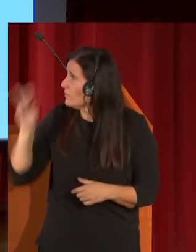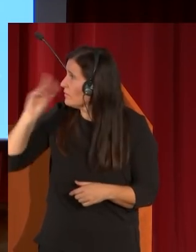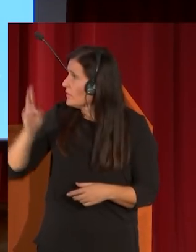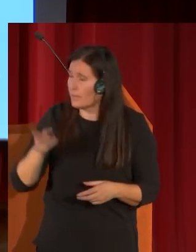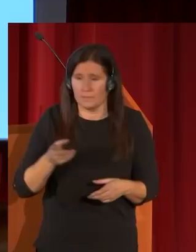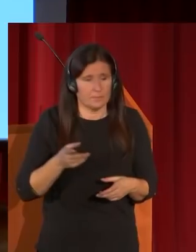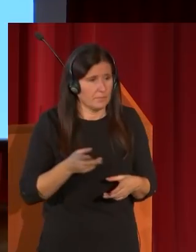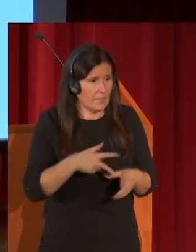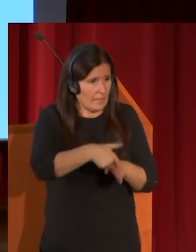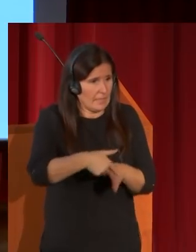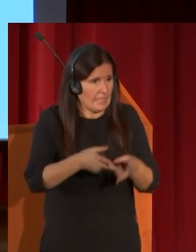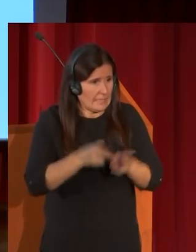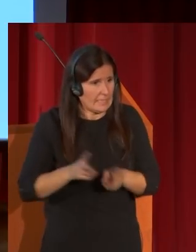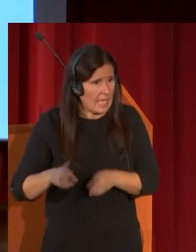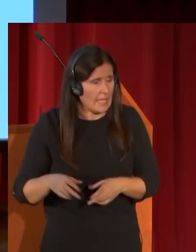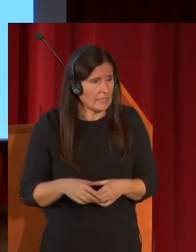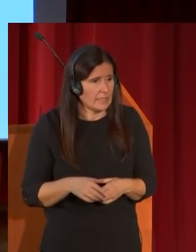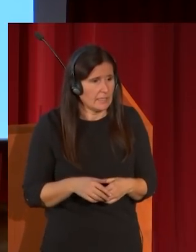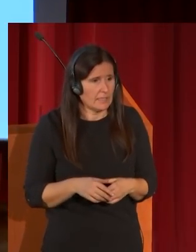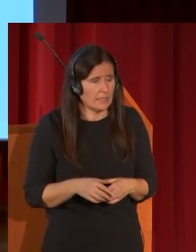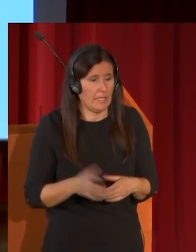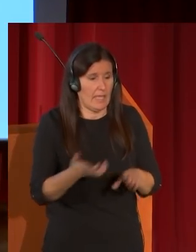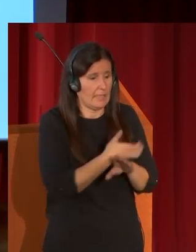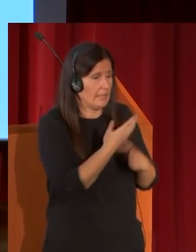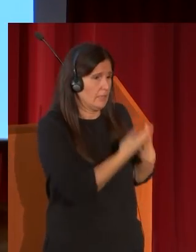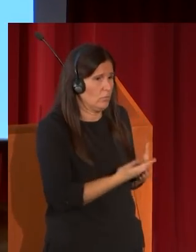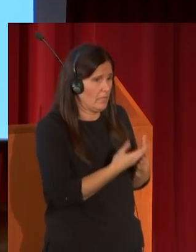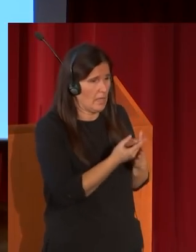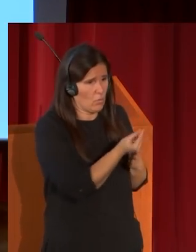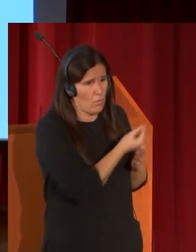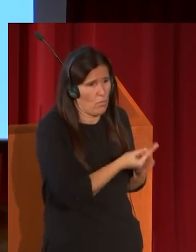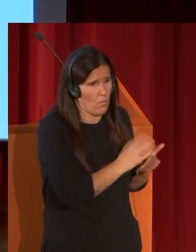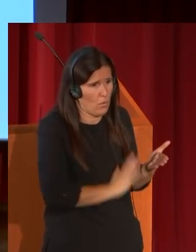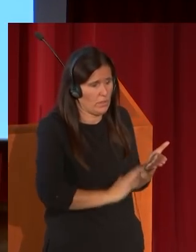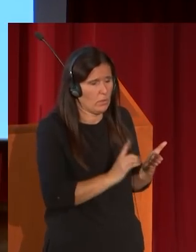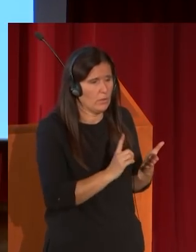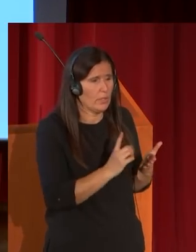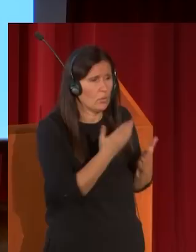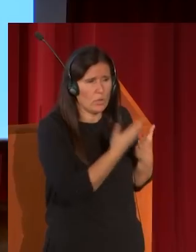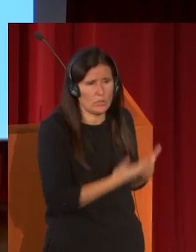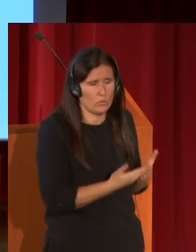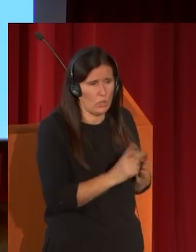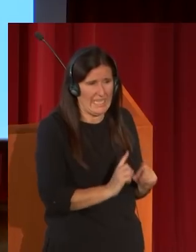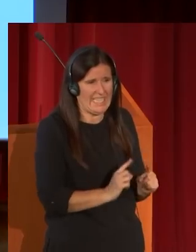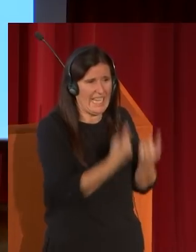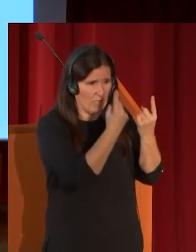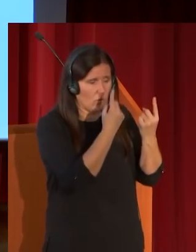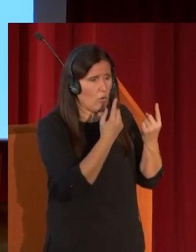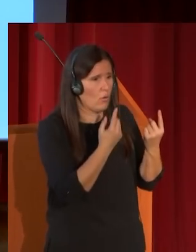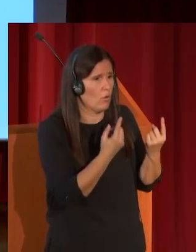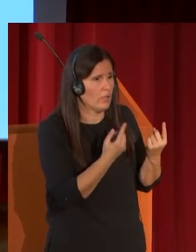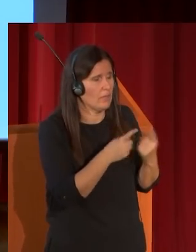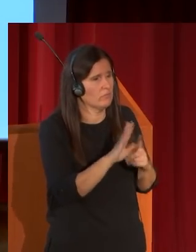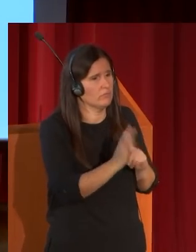montar que estudia aparte en un estudio inédito que ha llegado que hemos